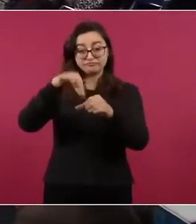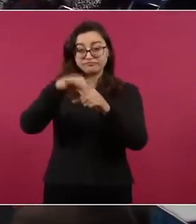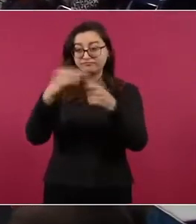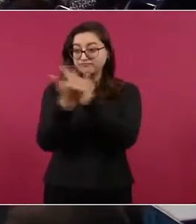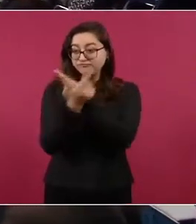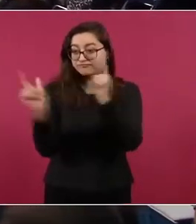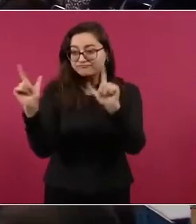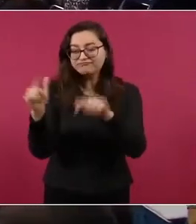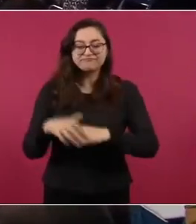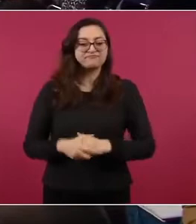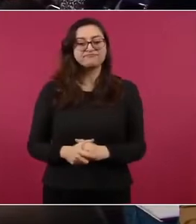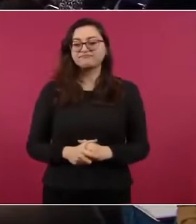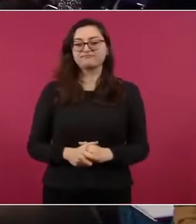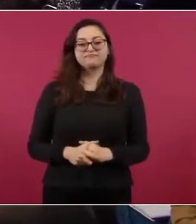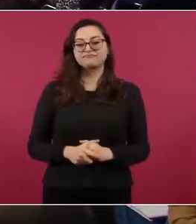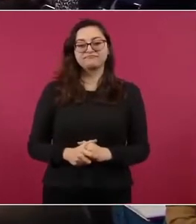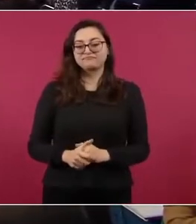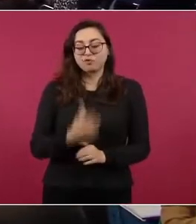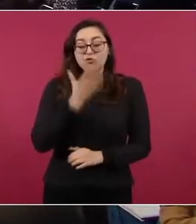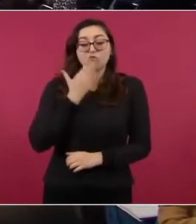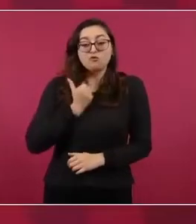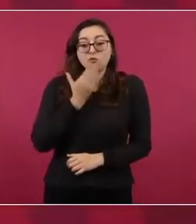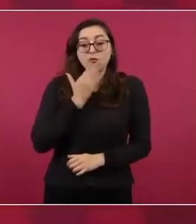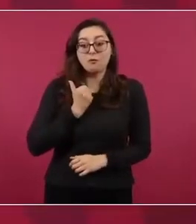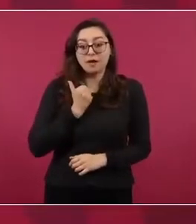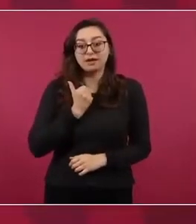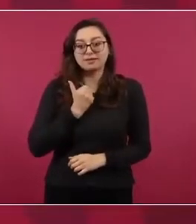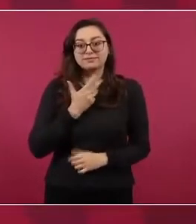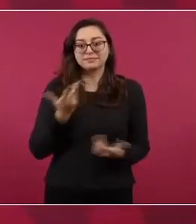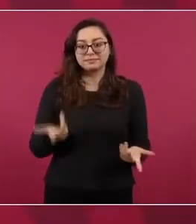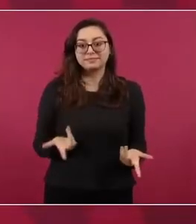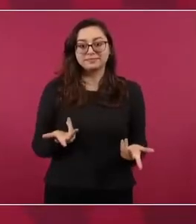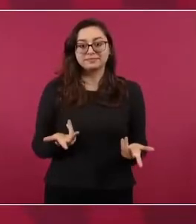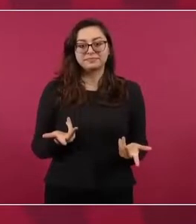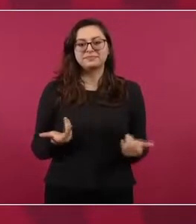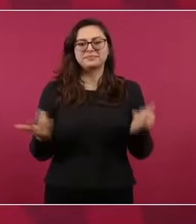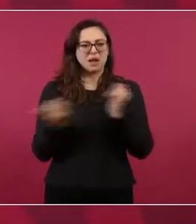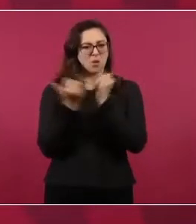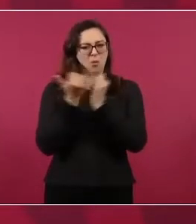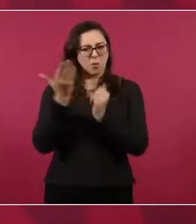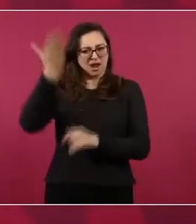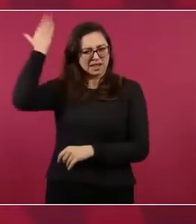Entonces, es una élite un poco lo que sucedía aquí.